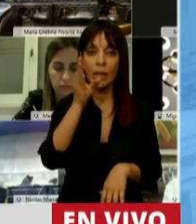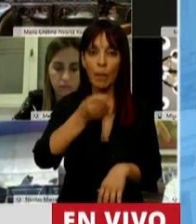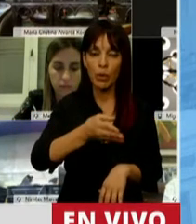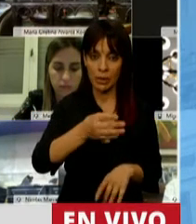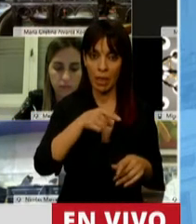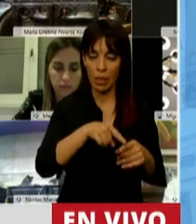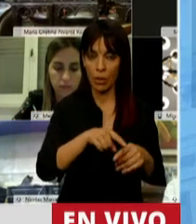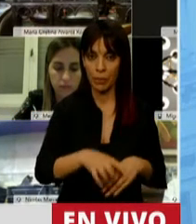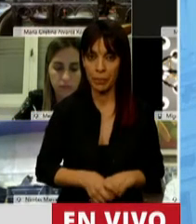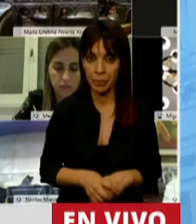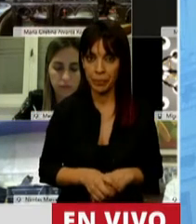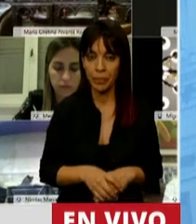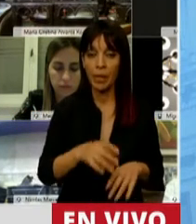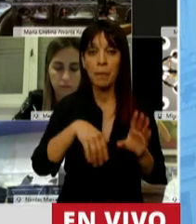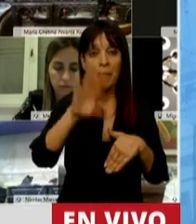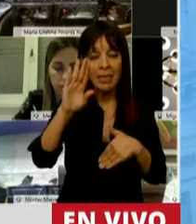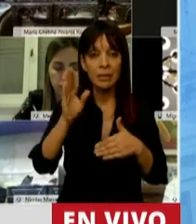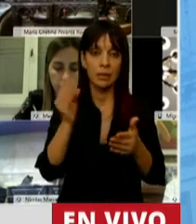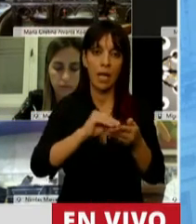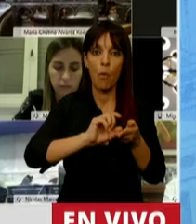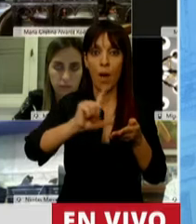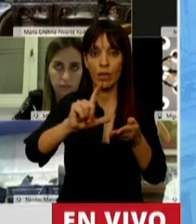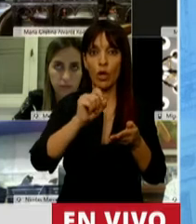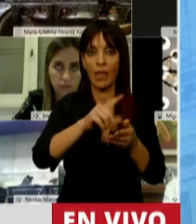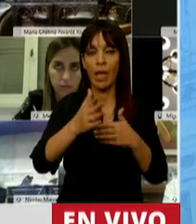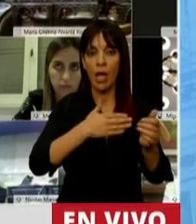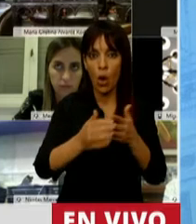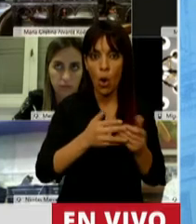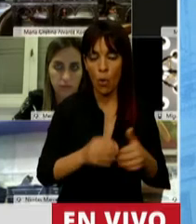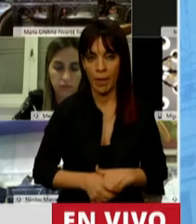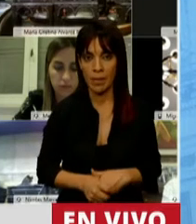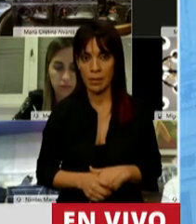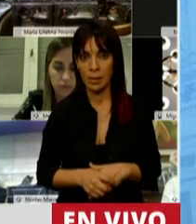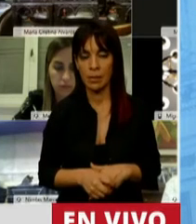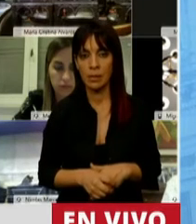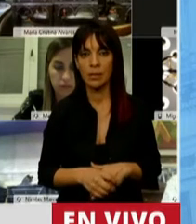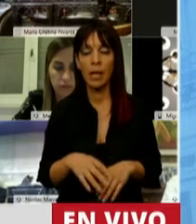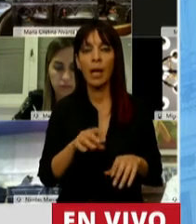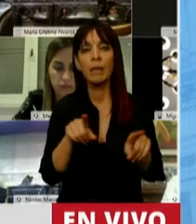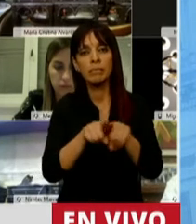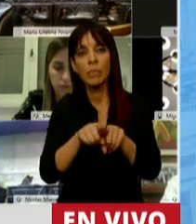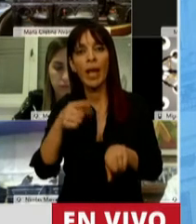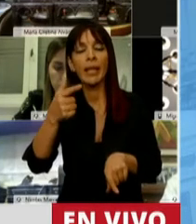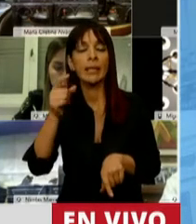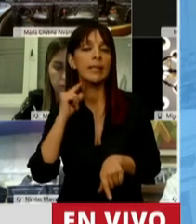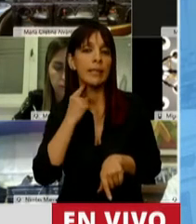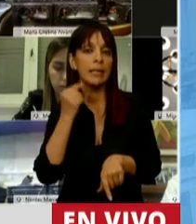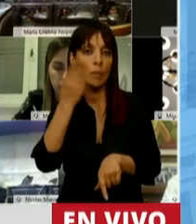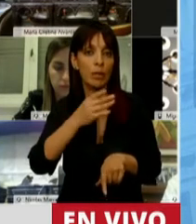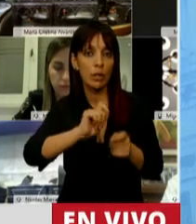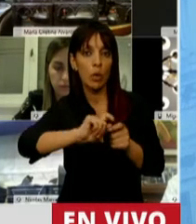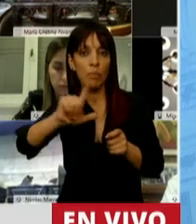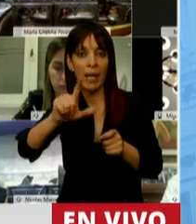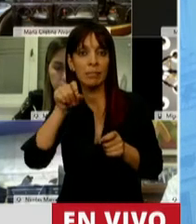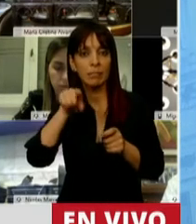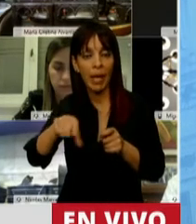más en obras y en infraestructura. Representa un 13% de incremento más a